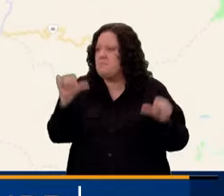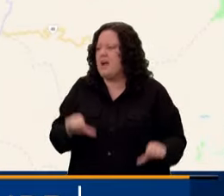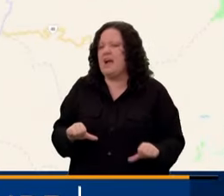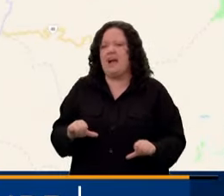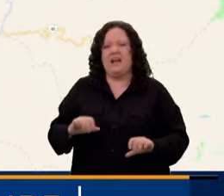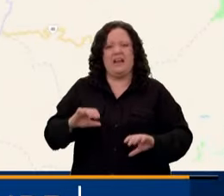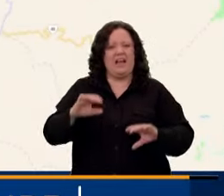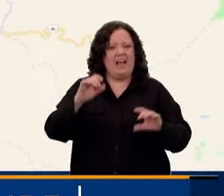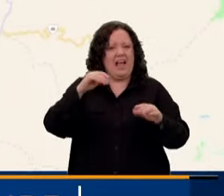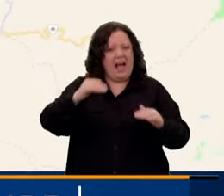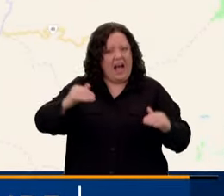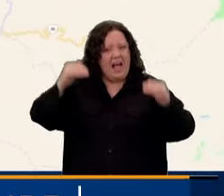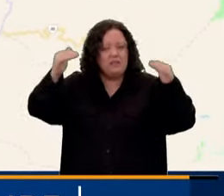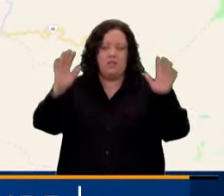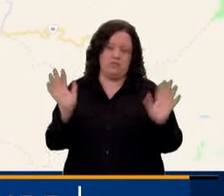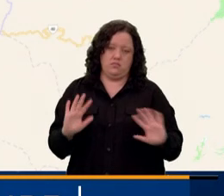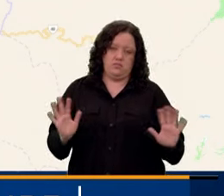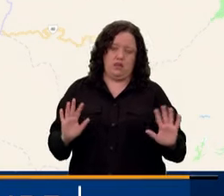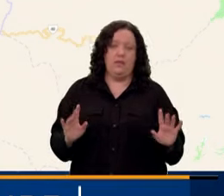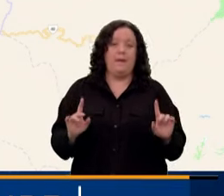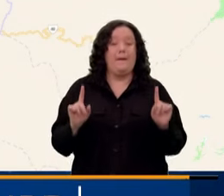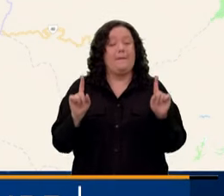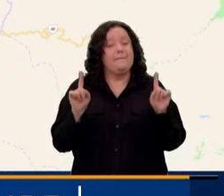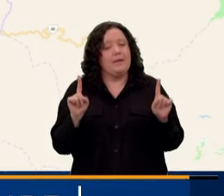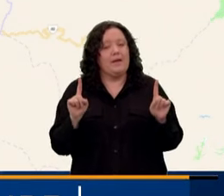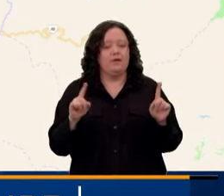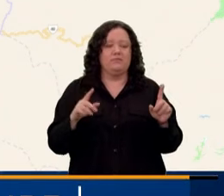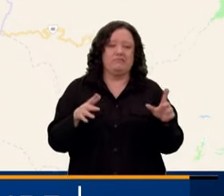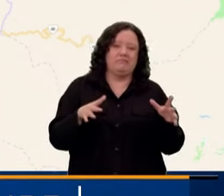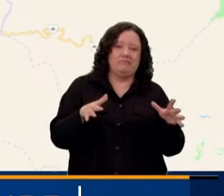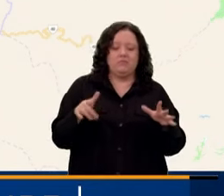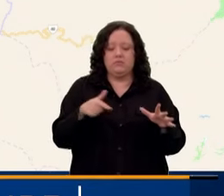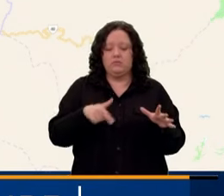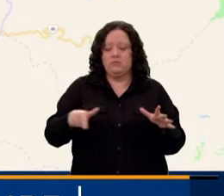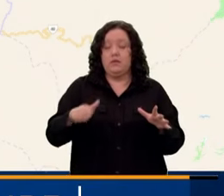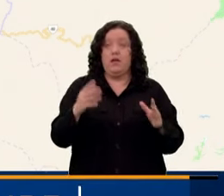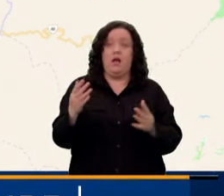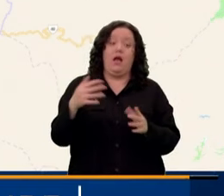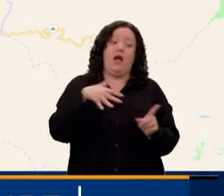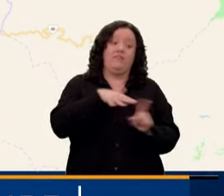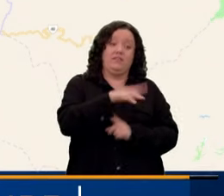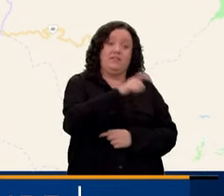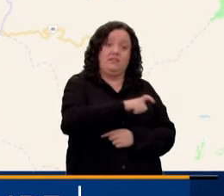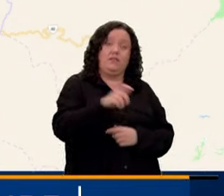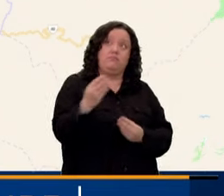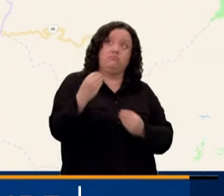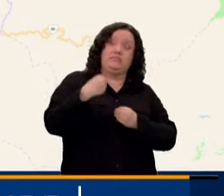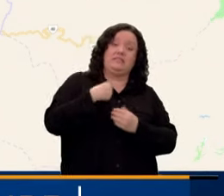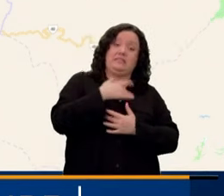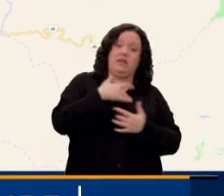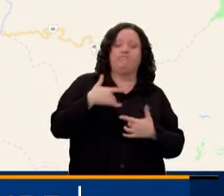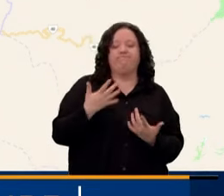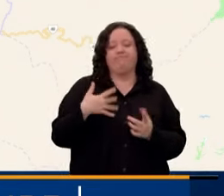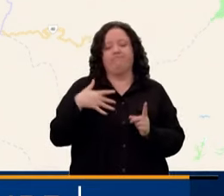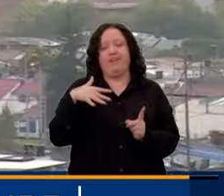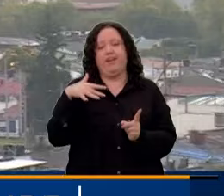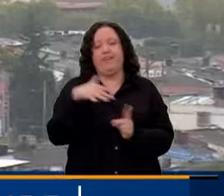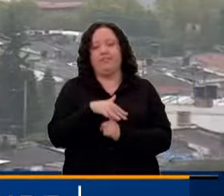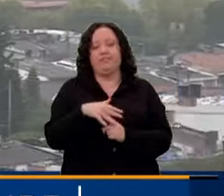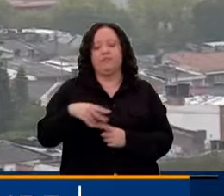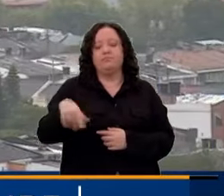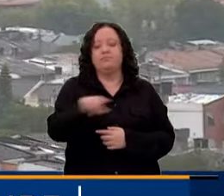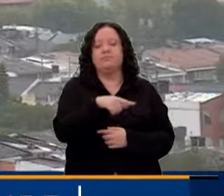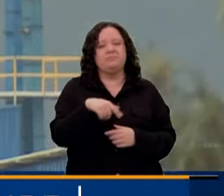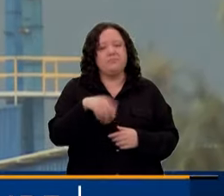contaminación alta. Sin embargo, eso implica consideraciones en términos de salud para las poblaciones que, como usted bien lo decía, se concentra